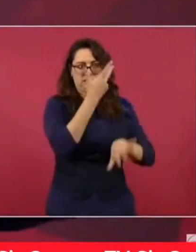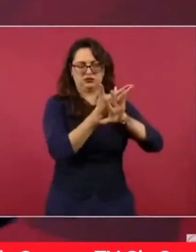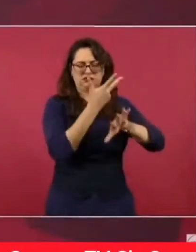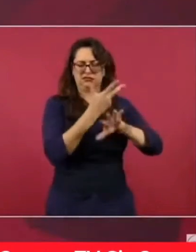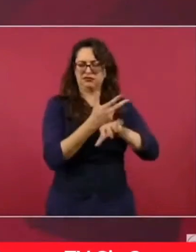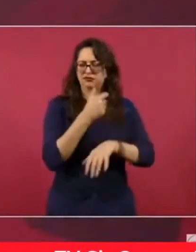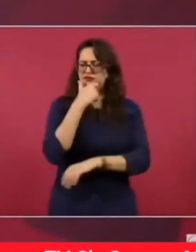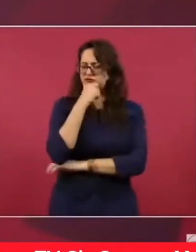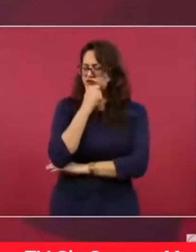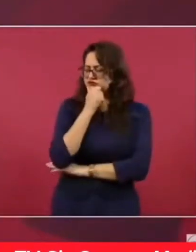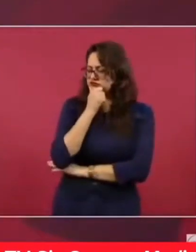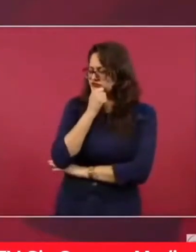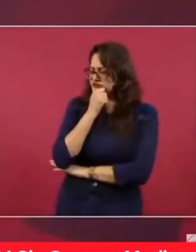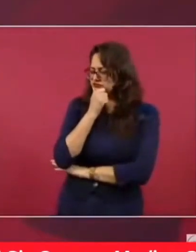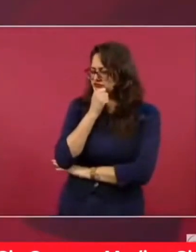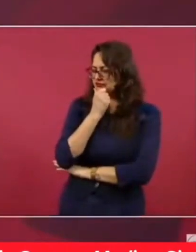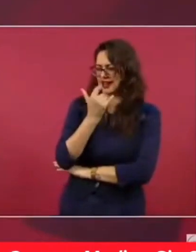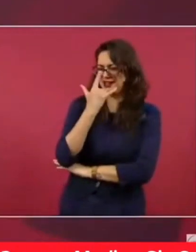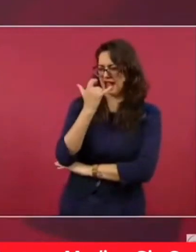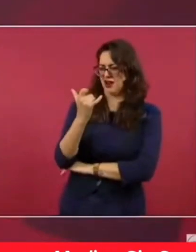nos mandan todo esto?